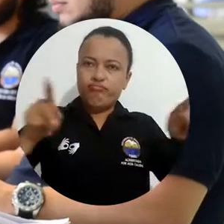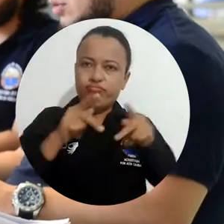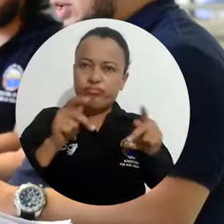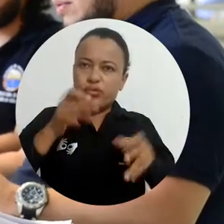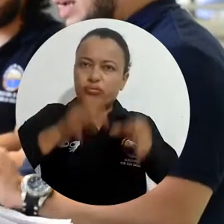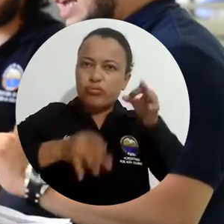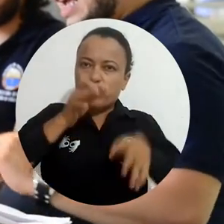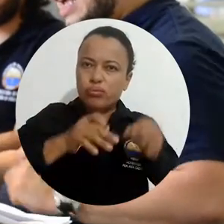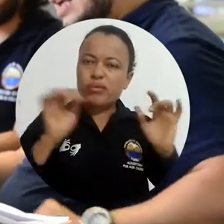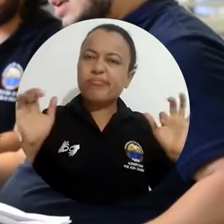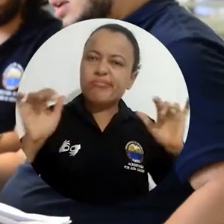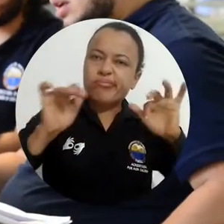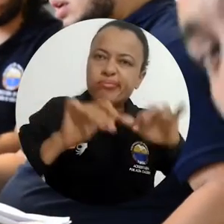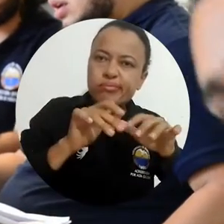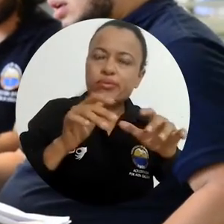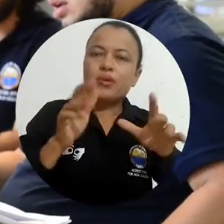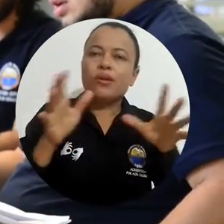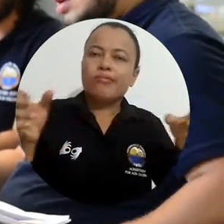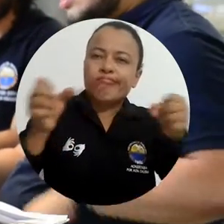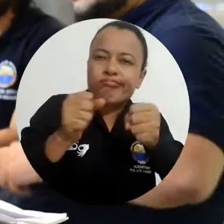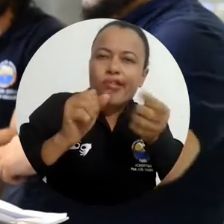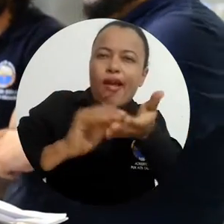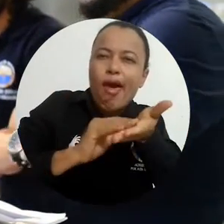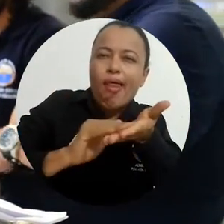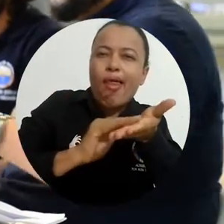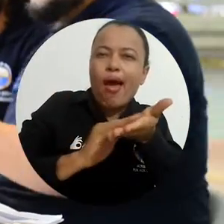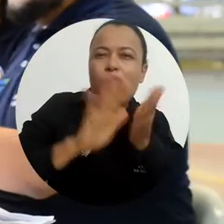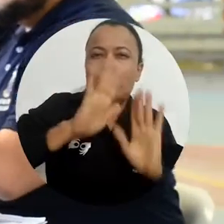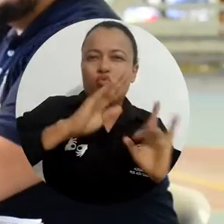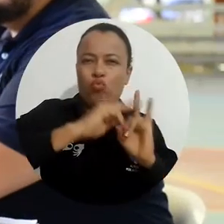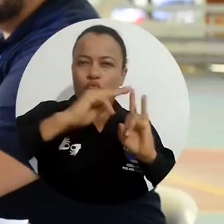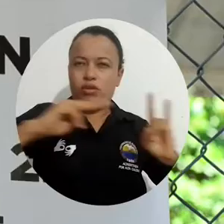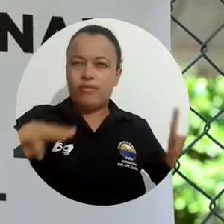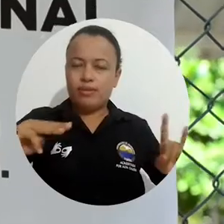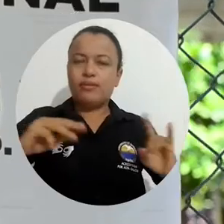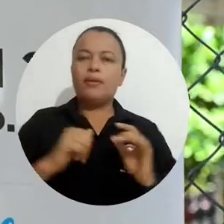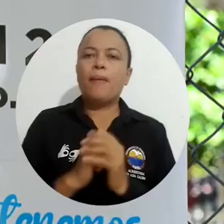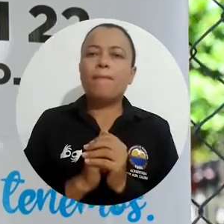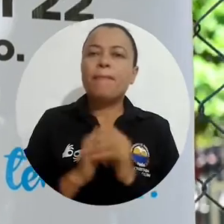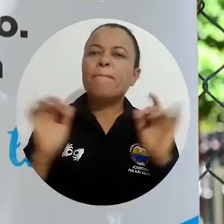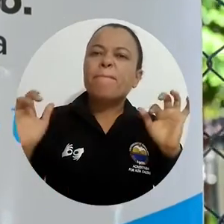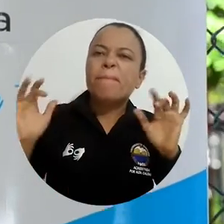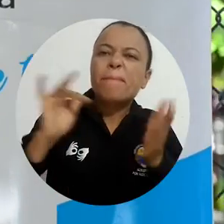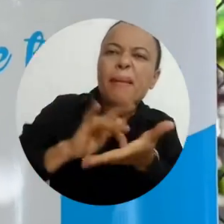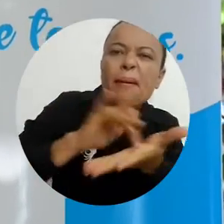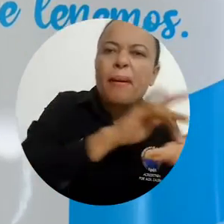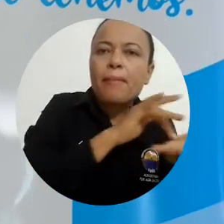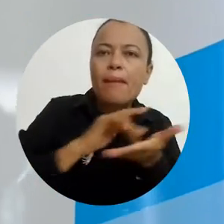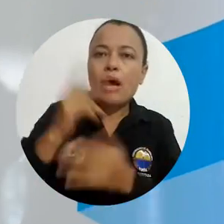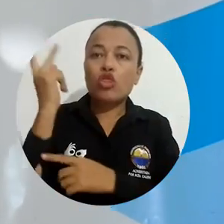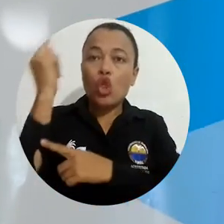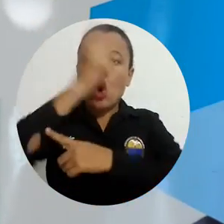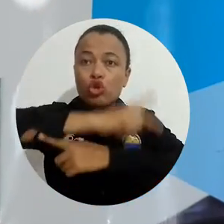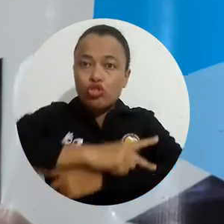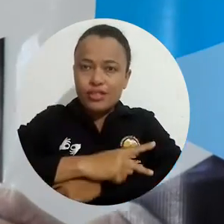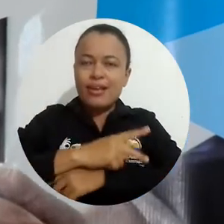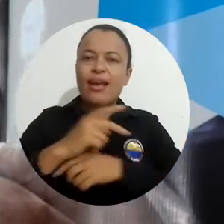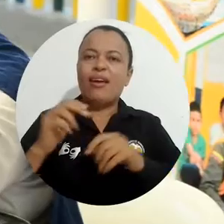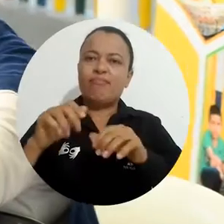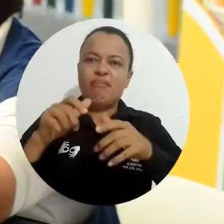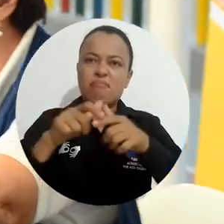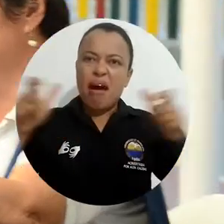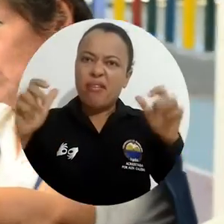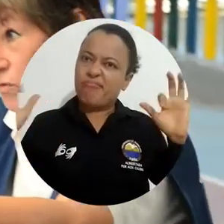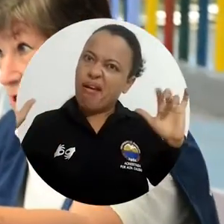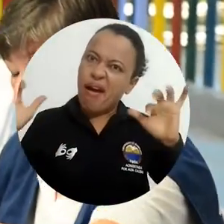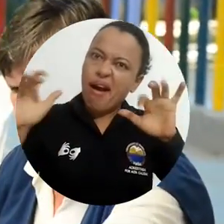El Consultorio Jurídico y Centro de Conciliación de la Universidad del Magdalena participó durante dos días en la Gran Conciliatón Nacional